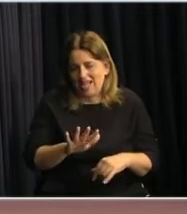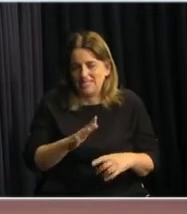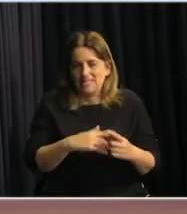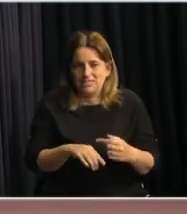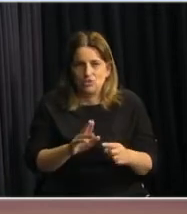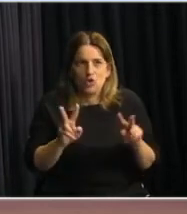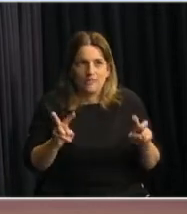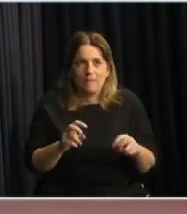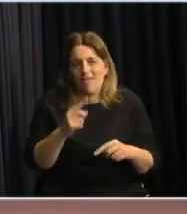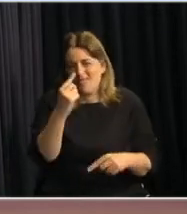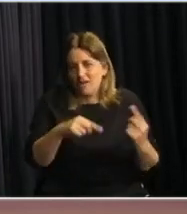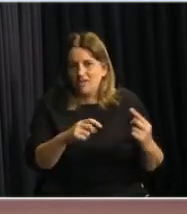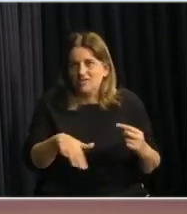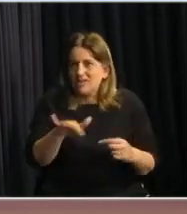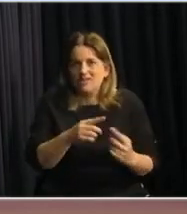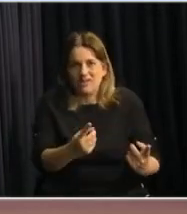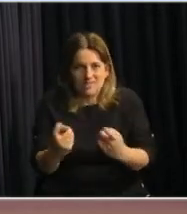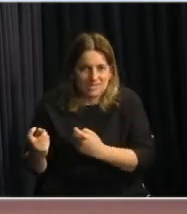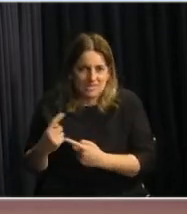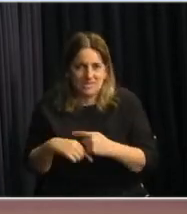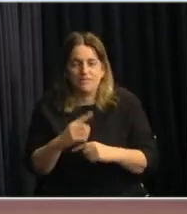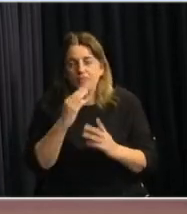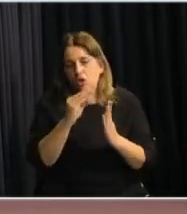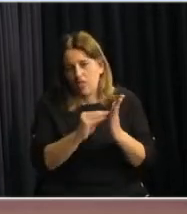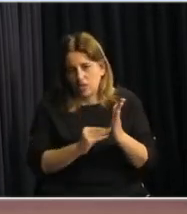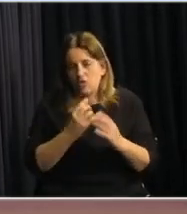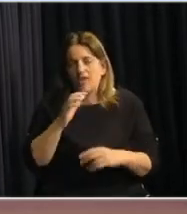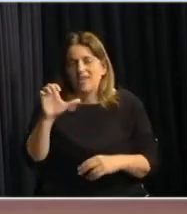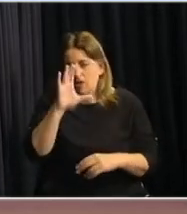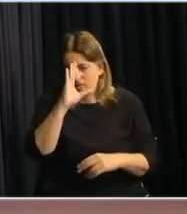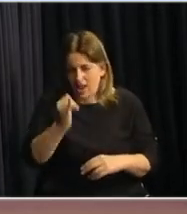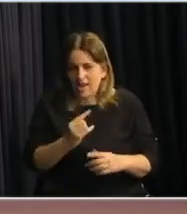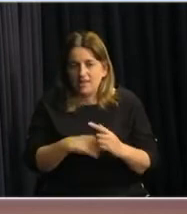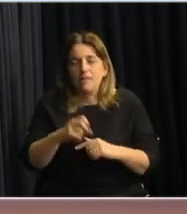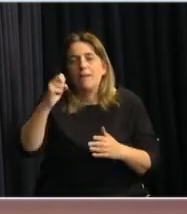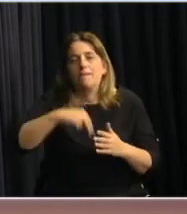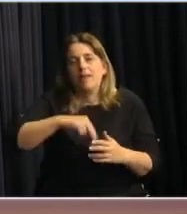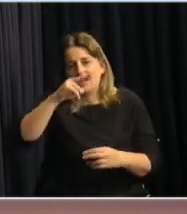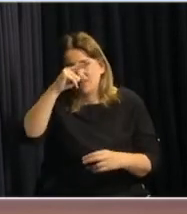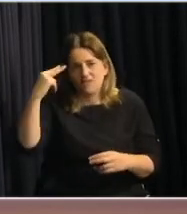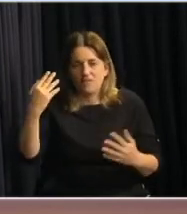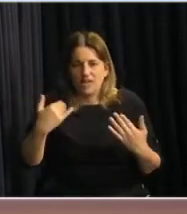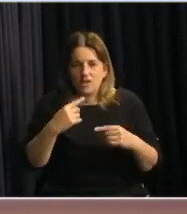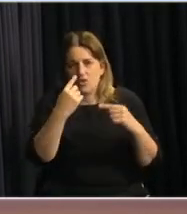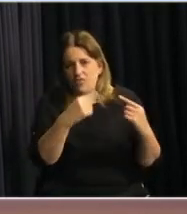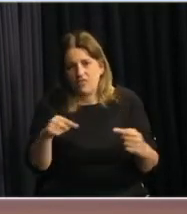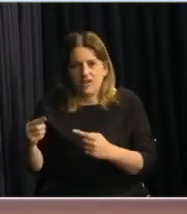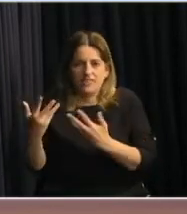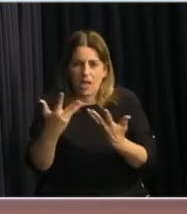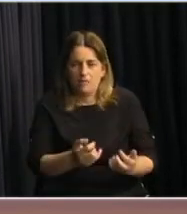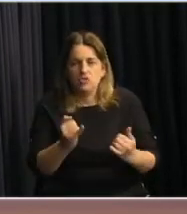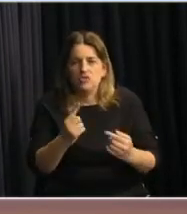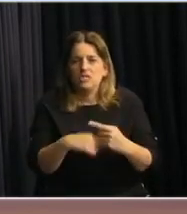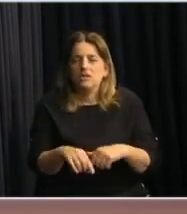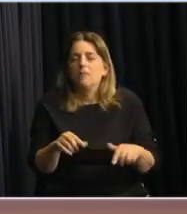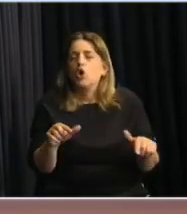febrero, esos datos sí los tenemos. También tenemos lo que es el plan verano, los distintos apoyos que se van a dar, pero